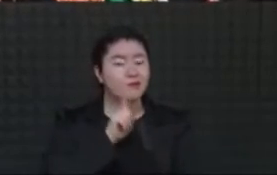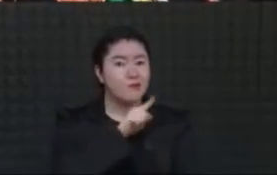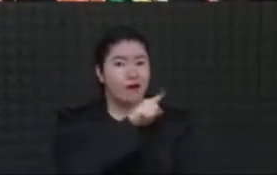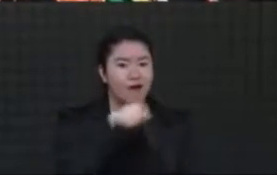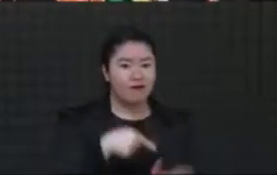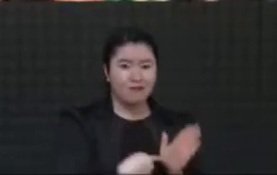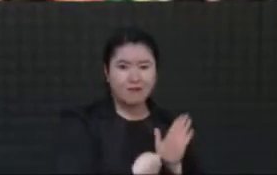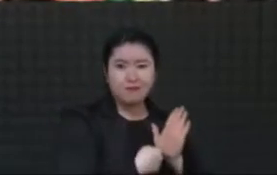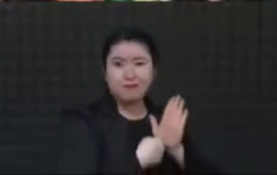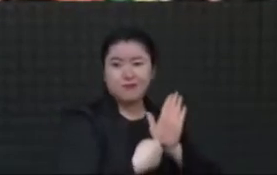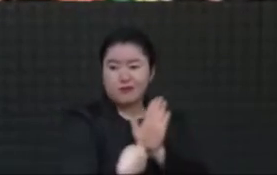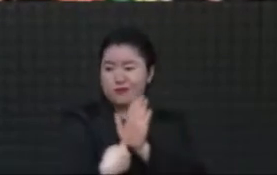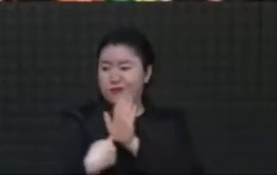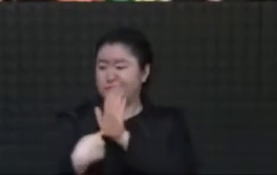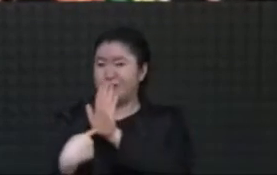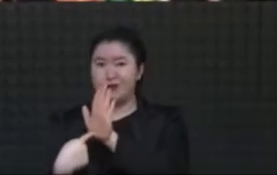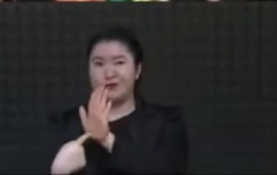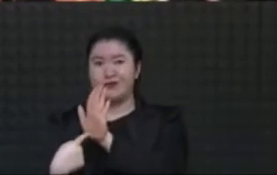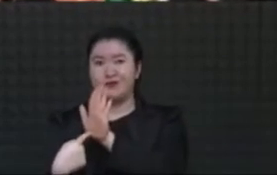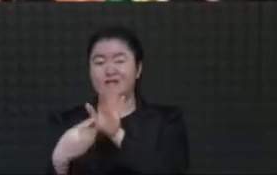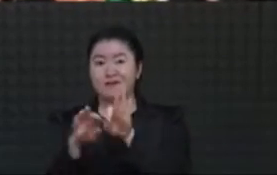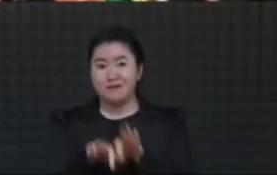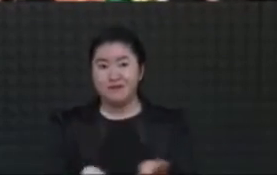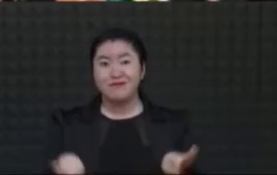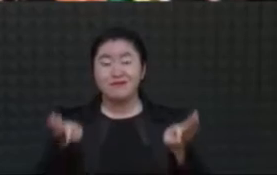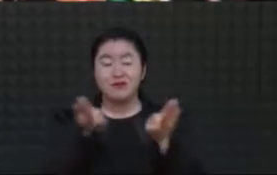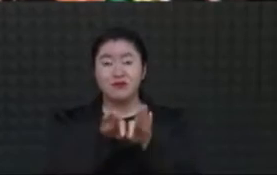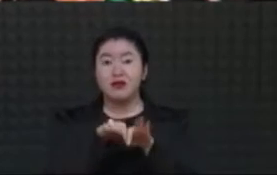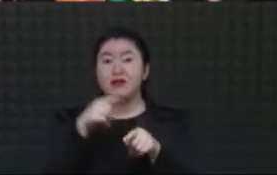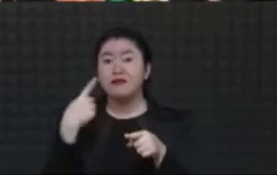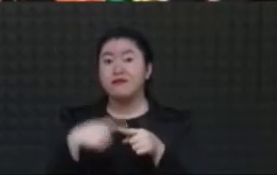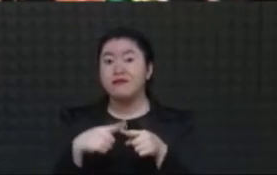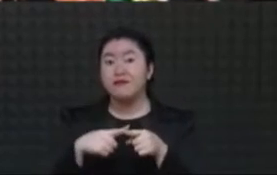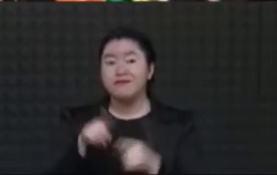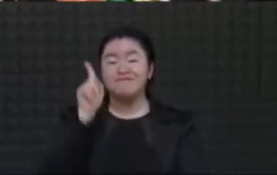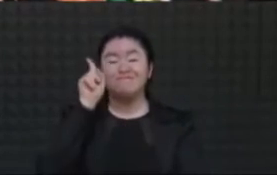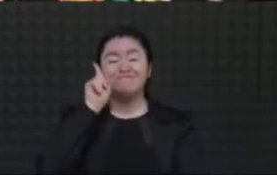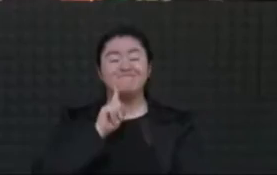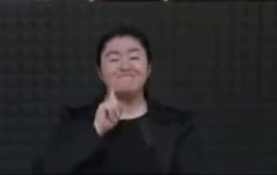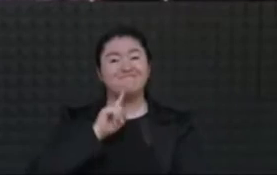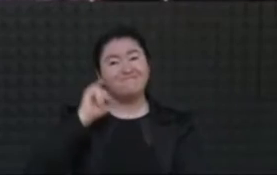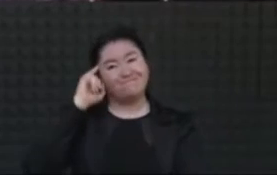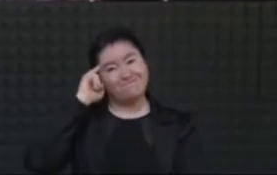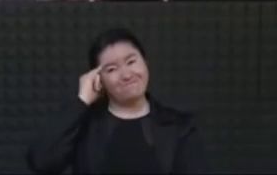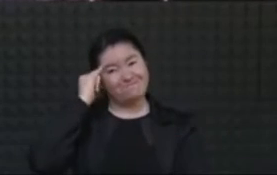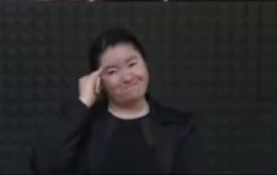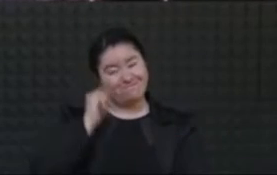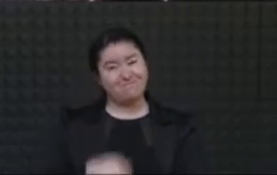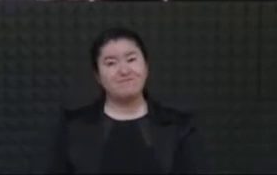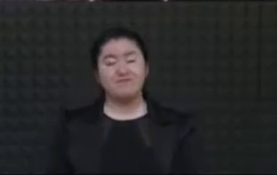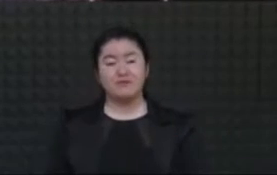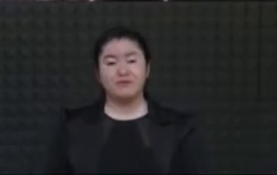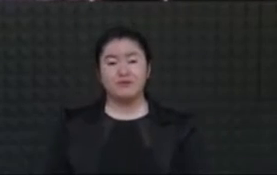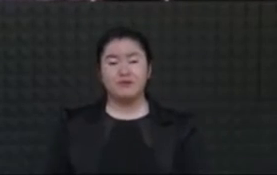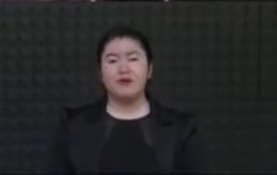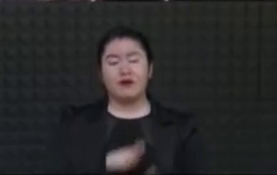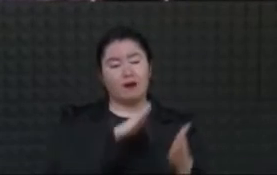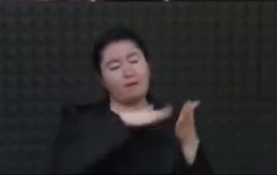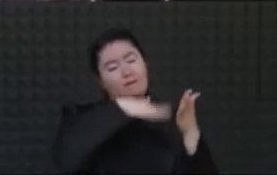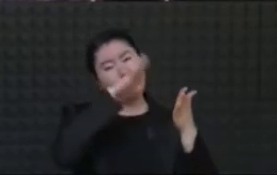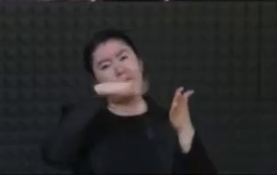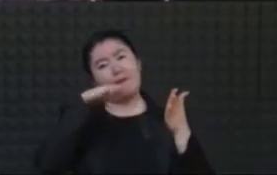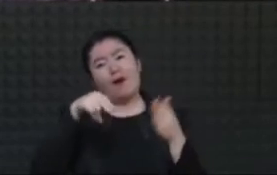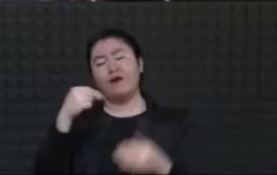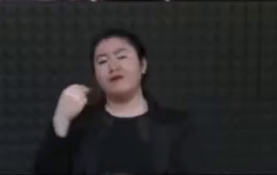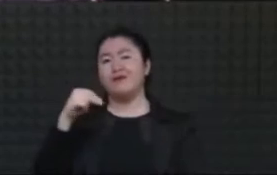construcción de México y sobre todo las mujeres indígenas. Hay un lienzo que se llama el lienzo de Tlaxcala,